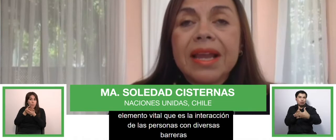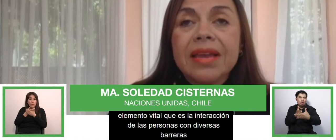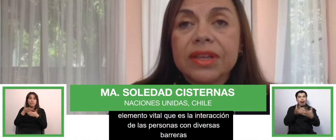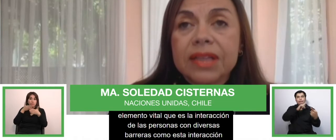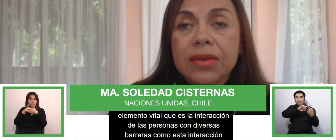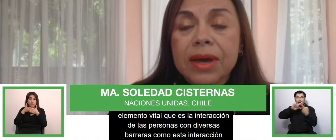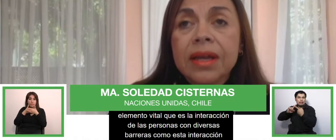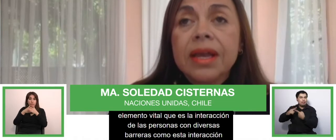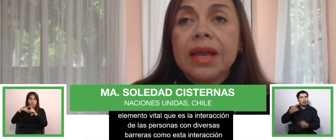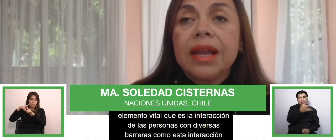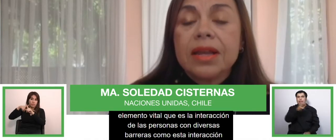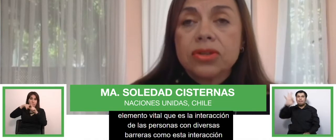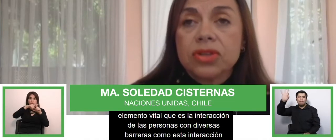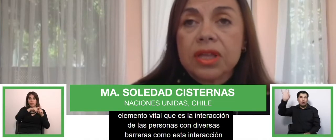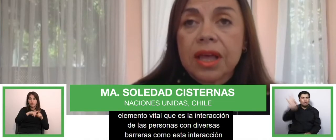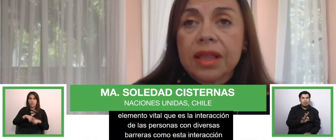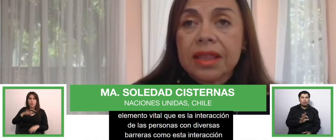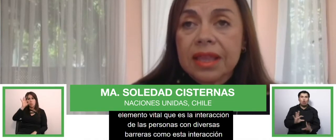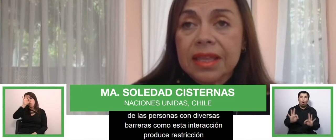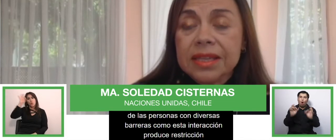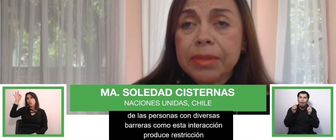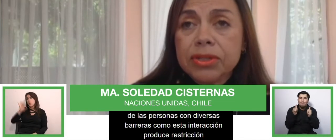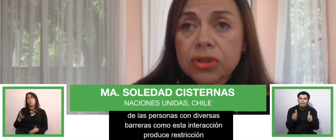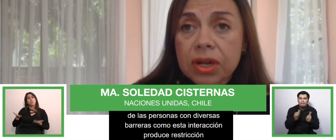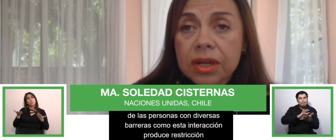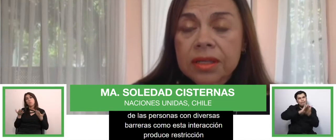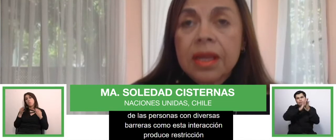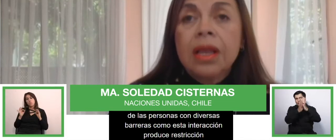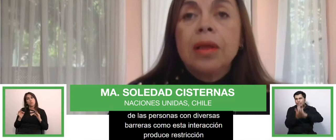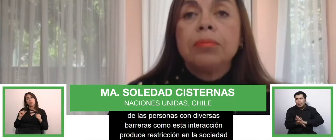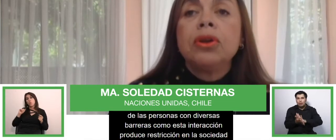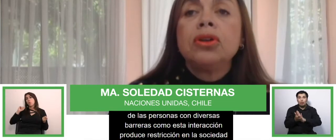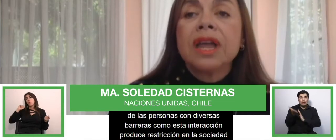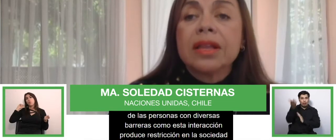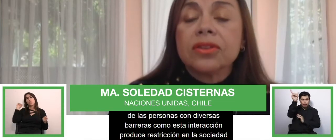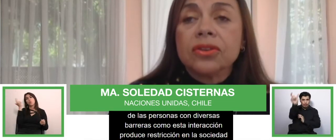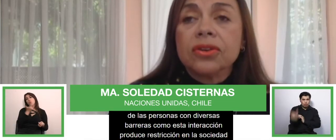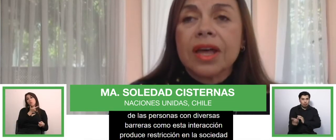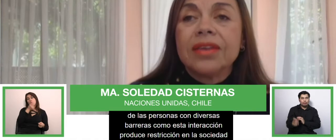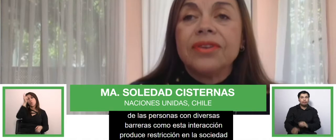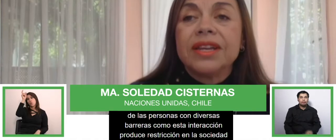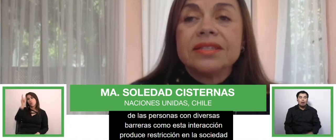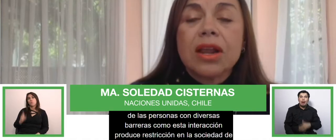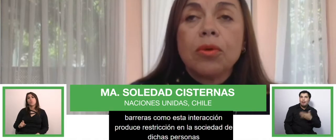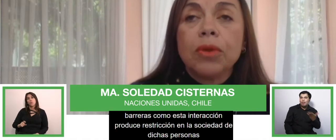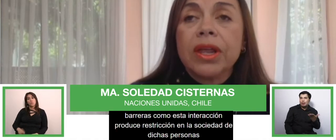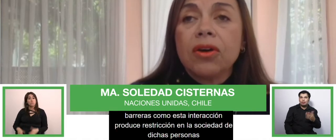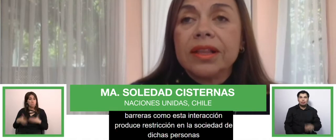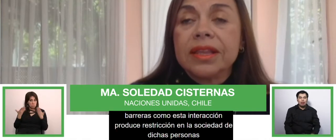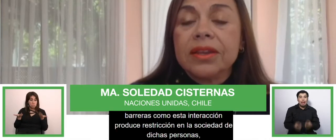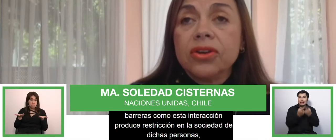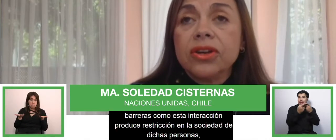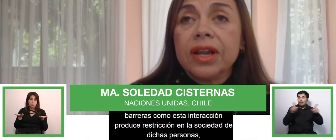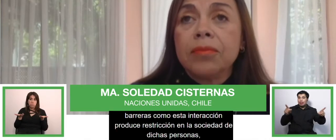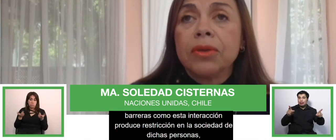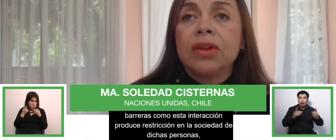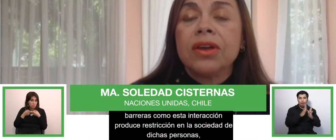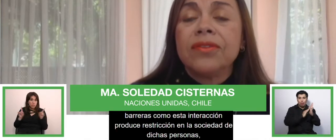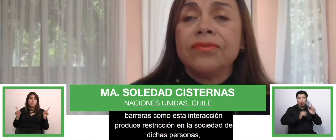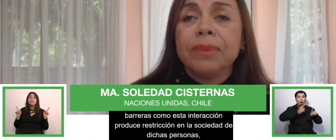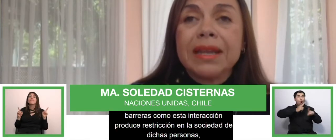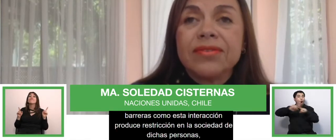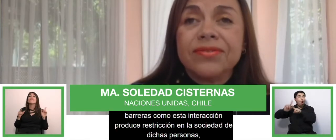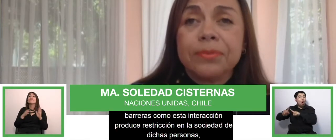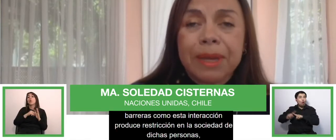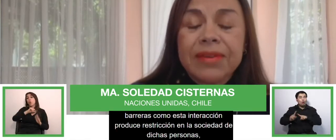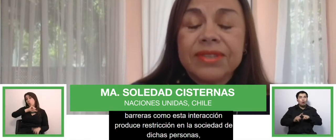plena y efectiva en la sociedad de dicha persona. Por lo tanto, a diferencia de los modelos anteriores, el modelo